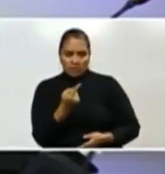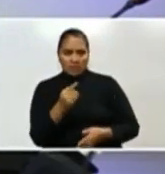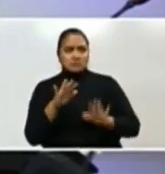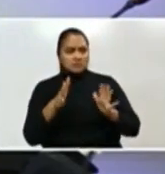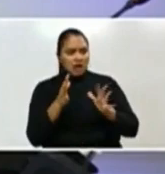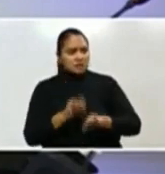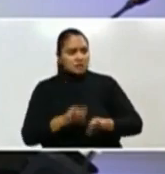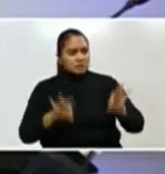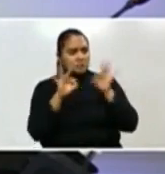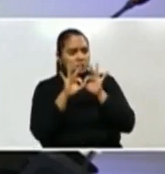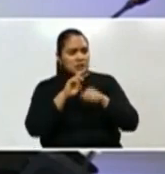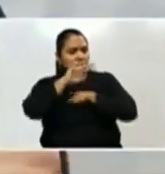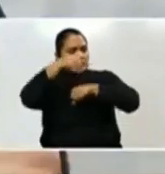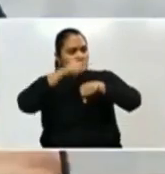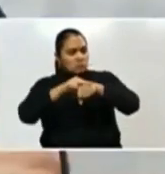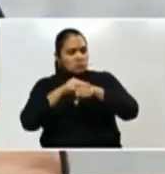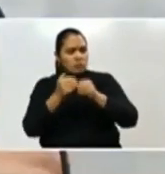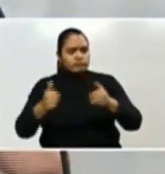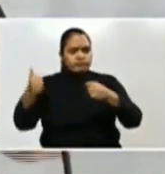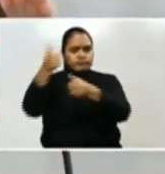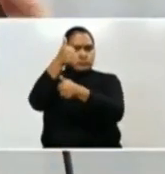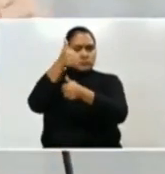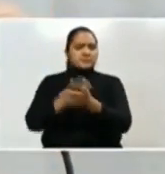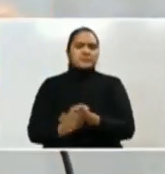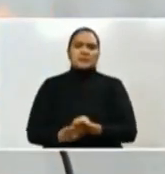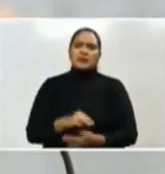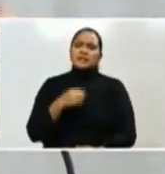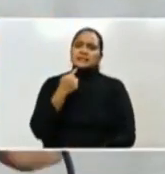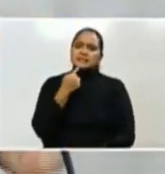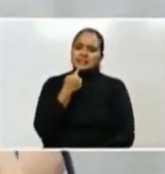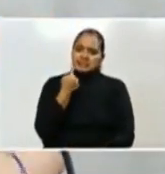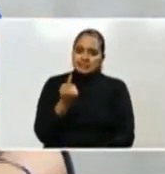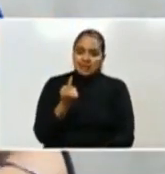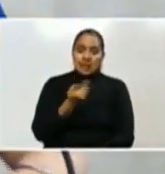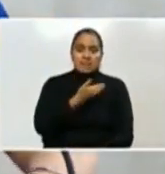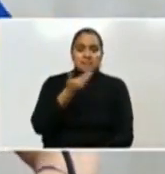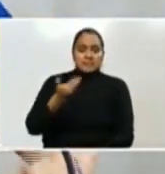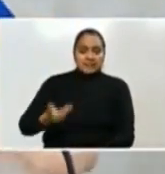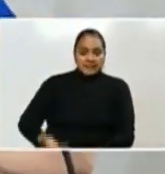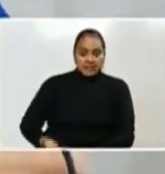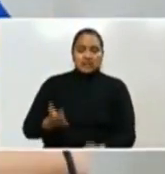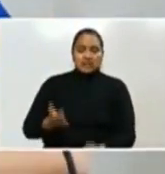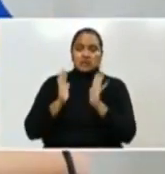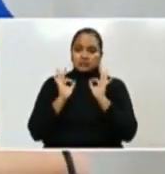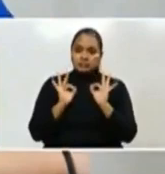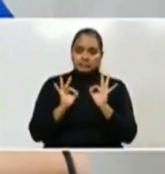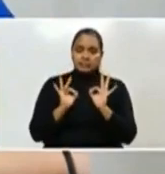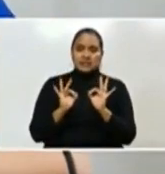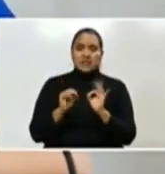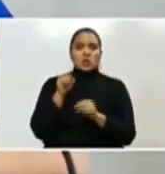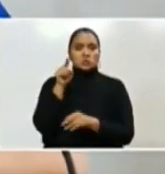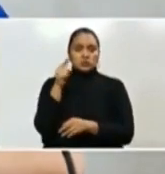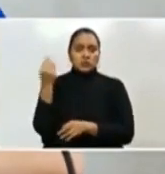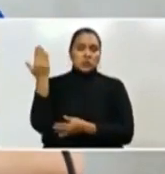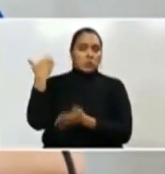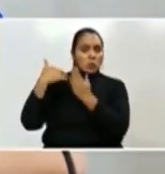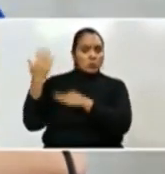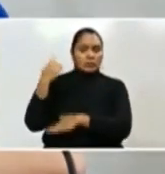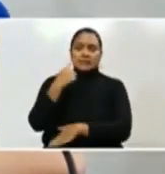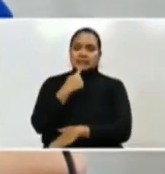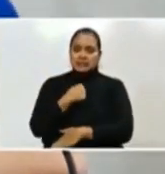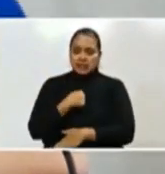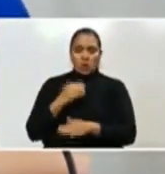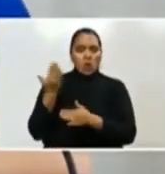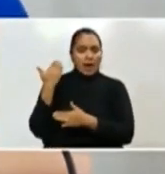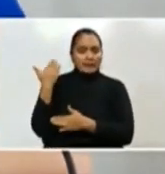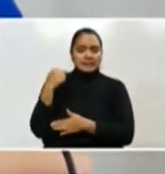prioridad nacional. Así es, señor Presidente. Siguiendo sus indicaciones, y tal como usted lo manifestó al inicio,